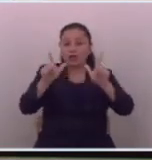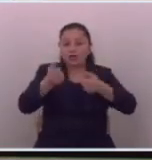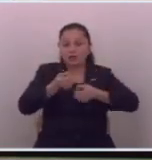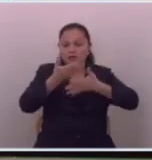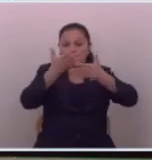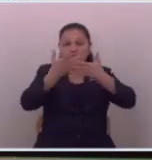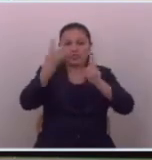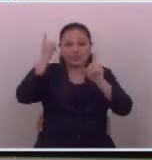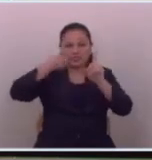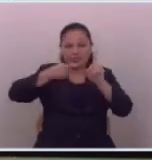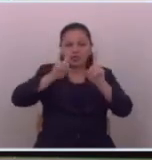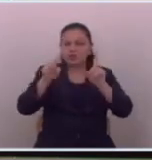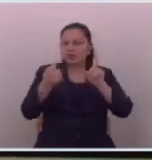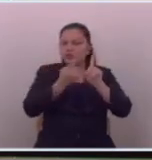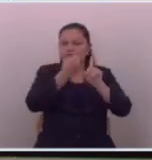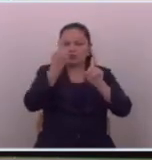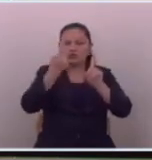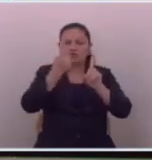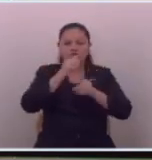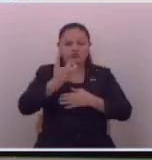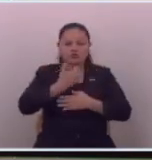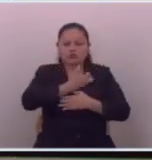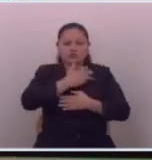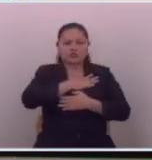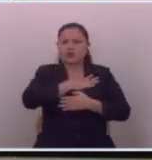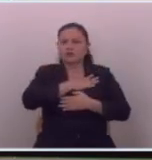expresión debe ser solamente para nosotros